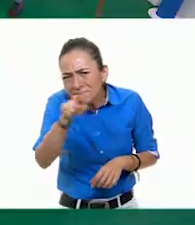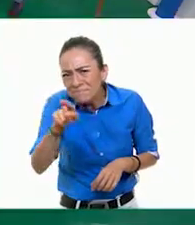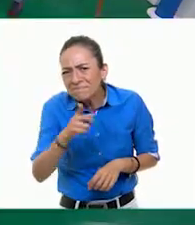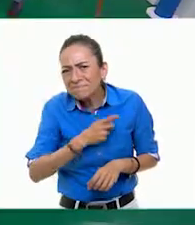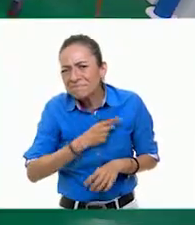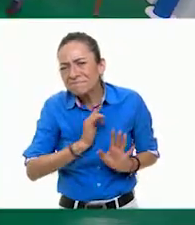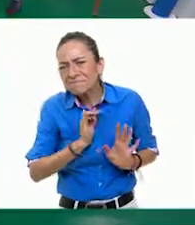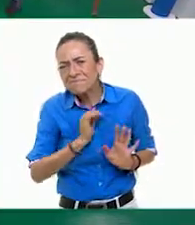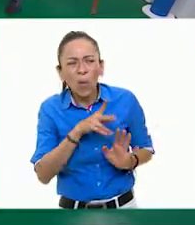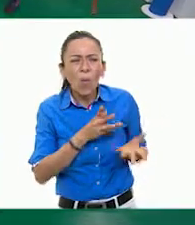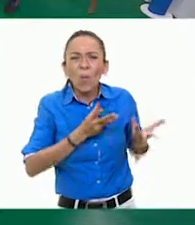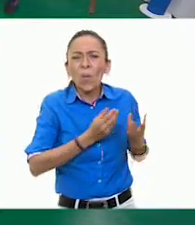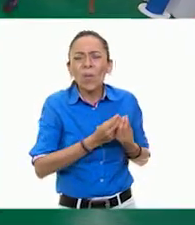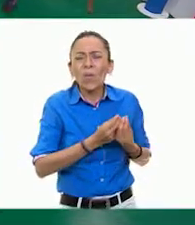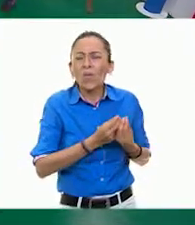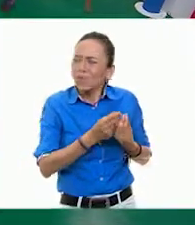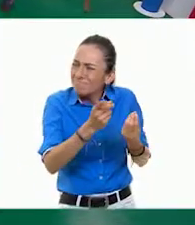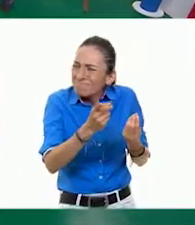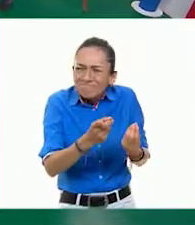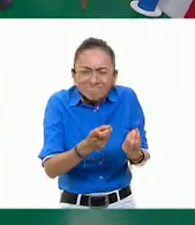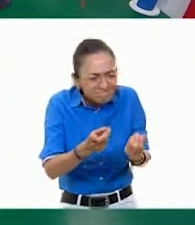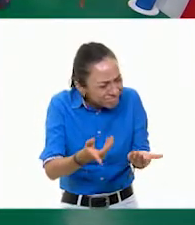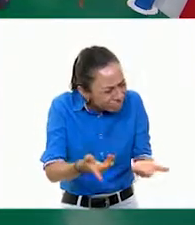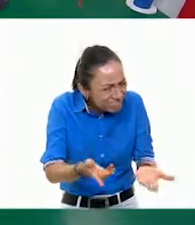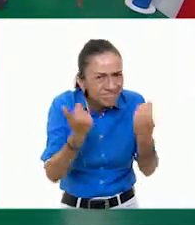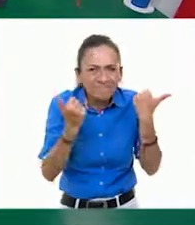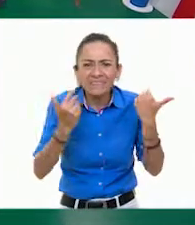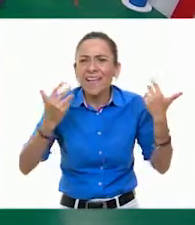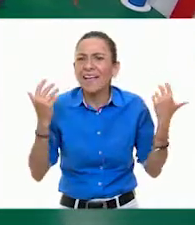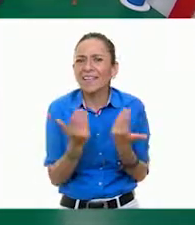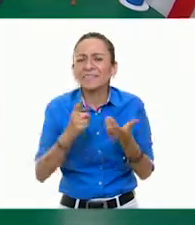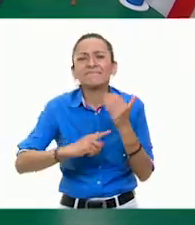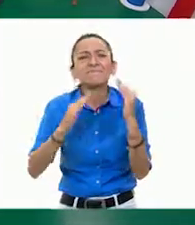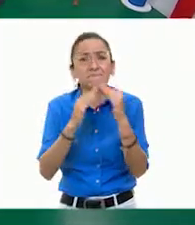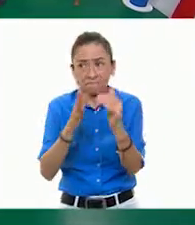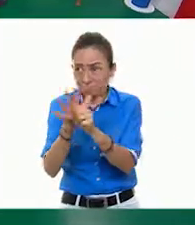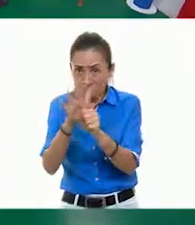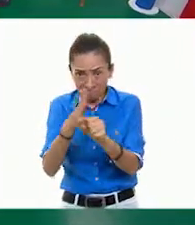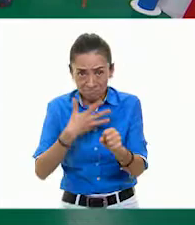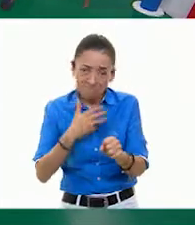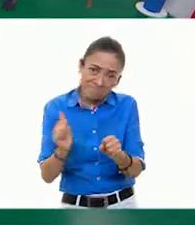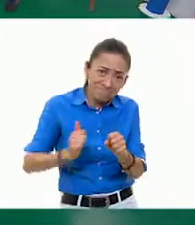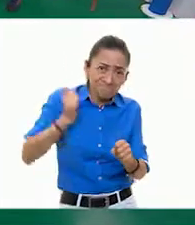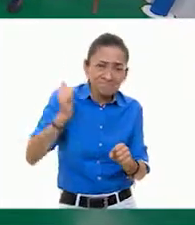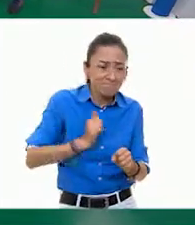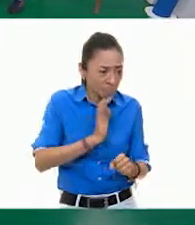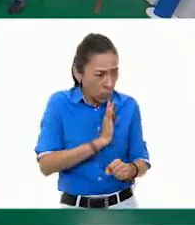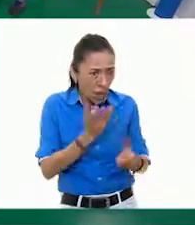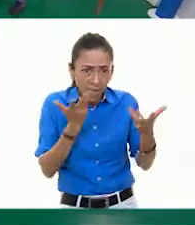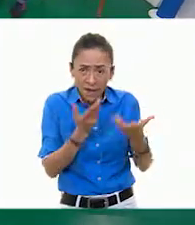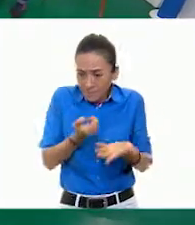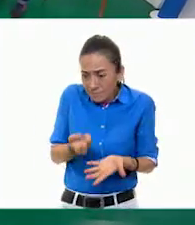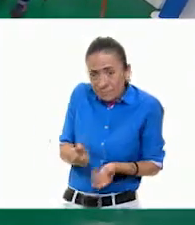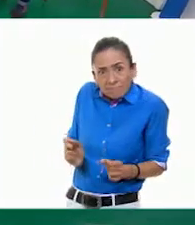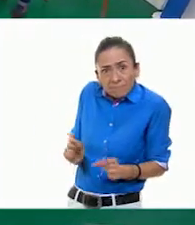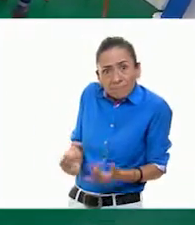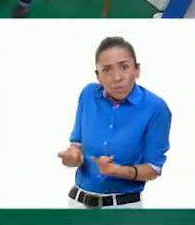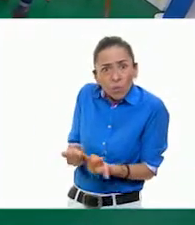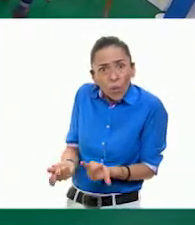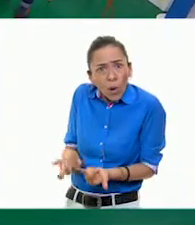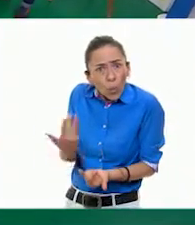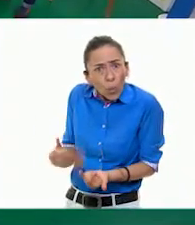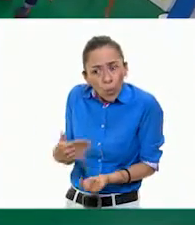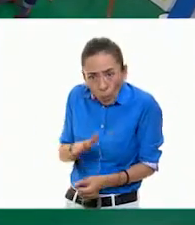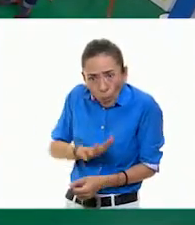limiten. Tomen todo lo que en su casa tengan y podrán hacer cosas como estas magníficas. Maestro Ale, pues como siempre te lo